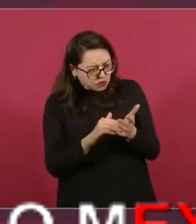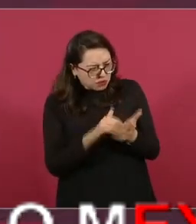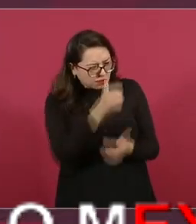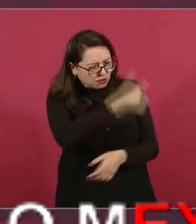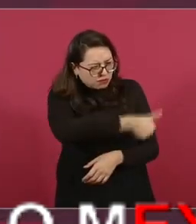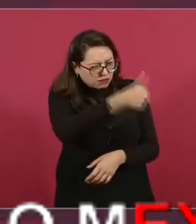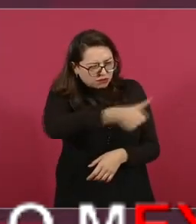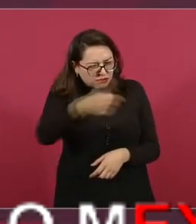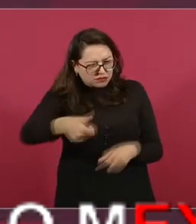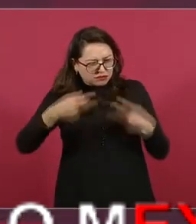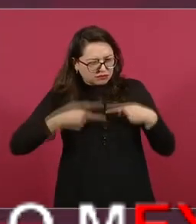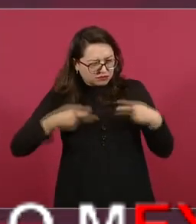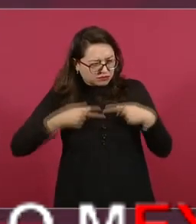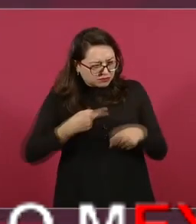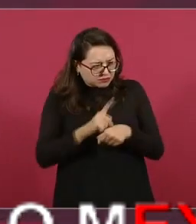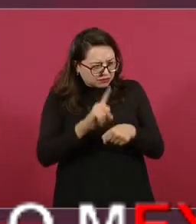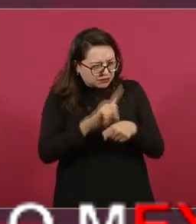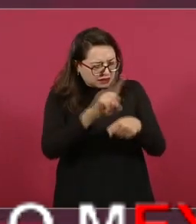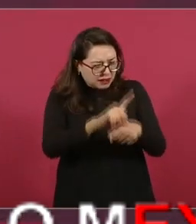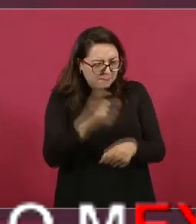corre a cargo del gobierno